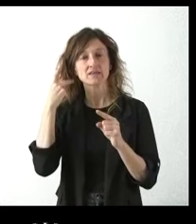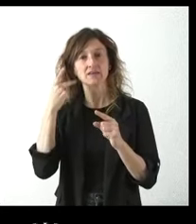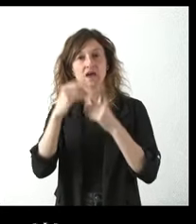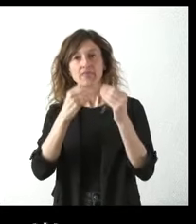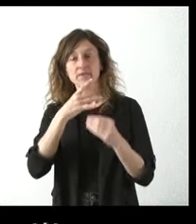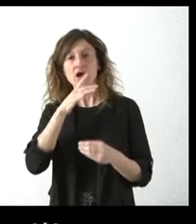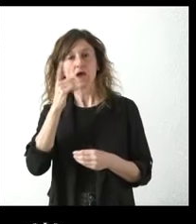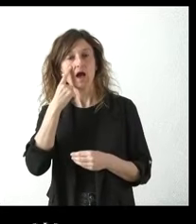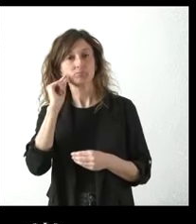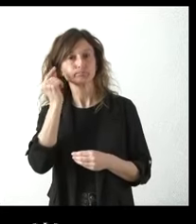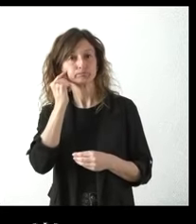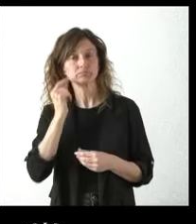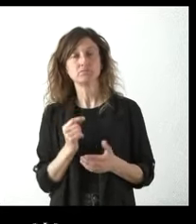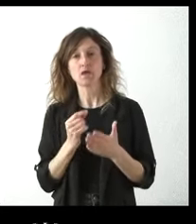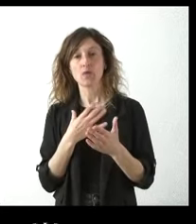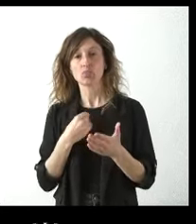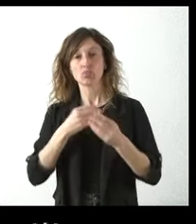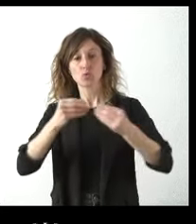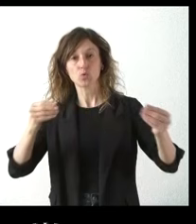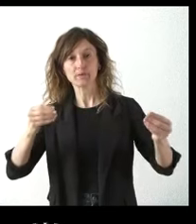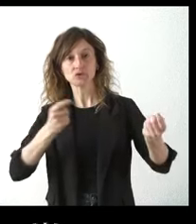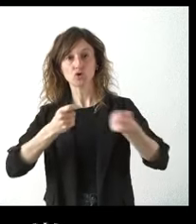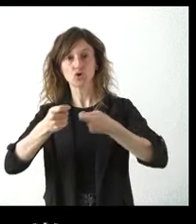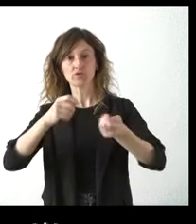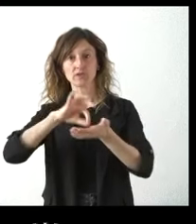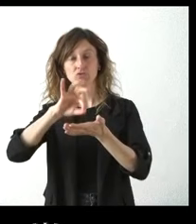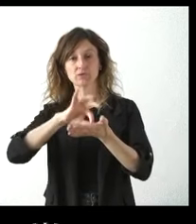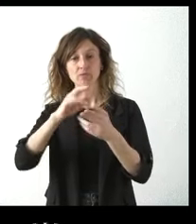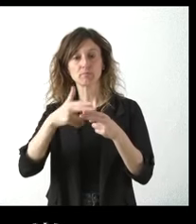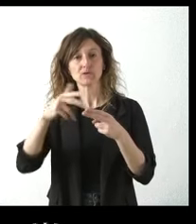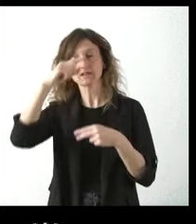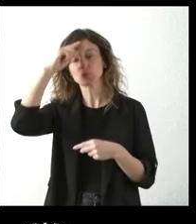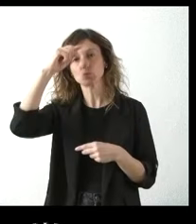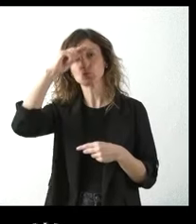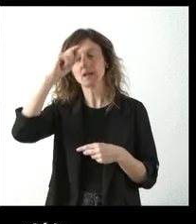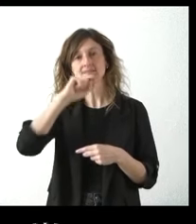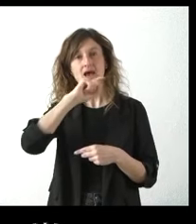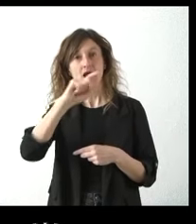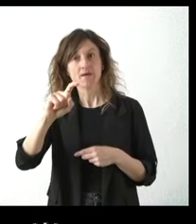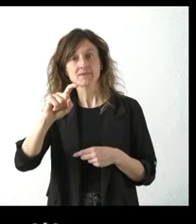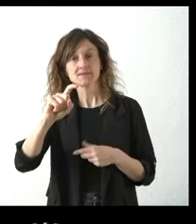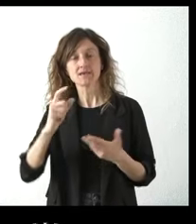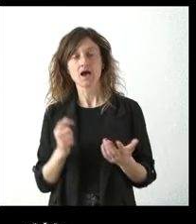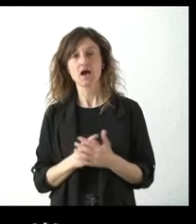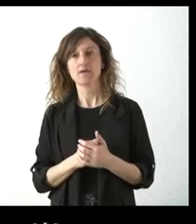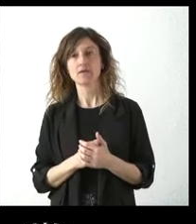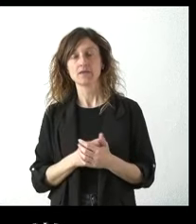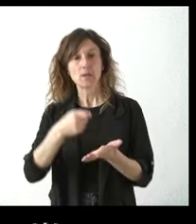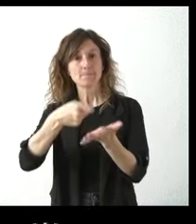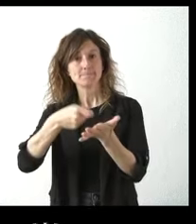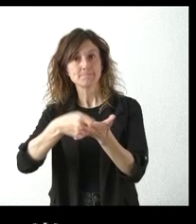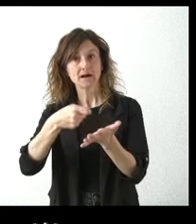ahora hemos conocido un documento del coordinador de servicios de políticas culturales que advertía que no se podía pagar